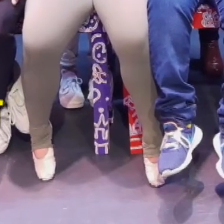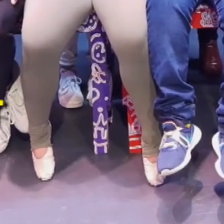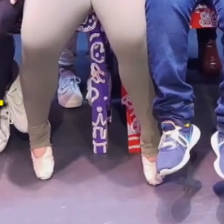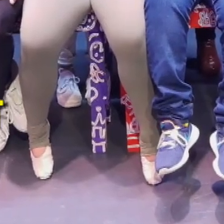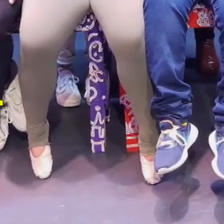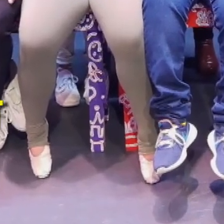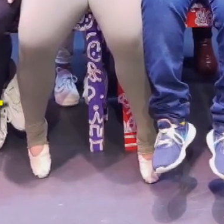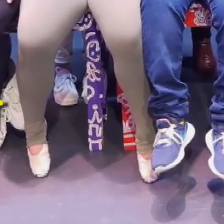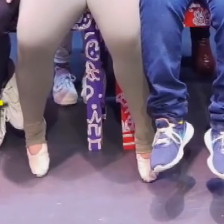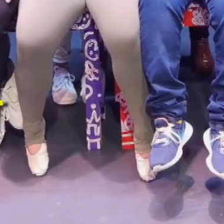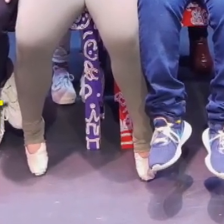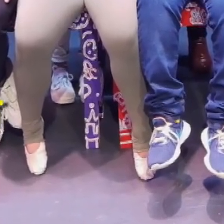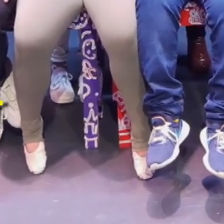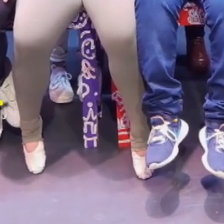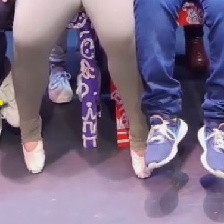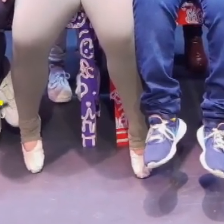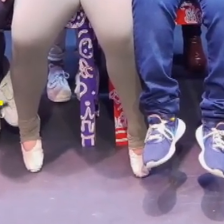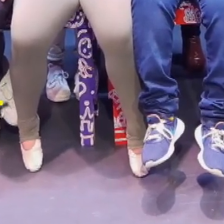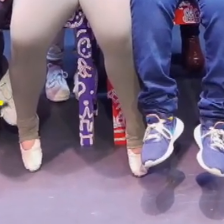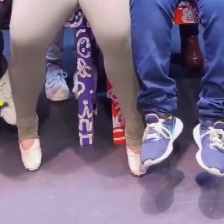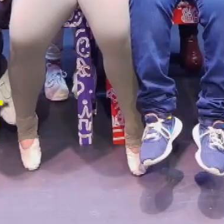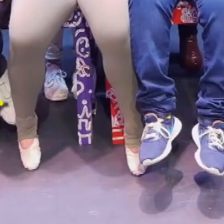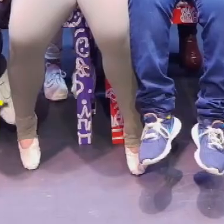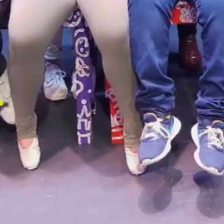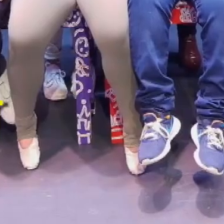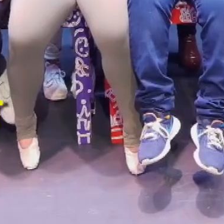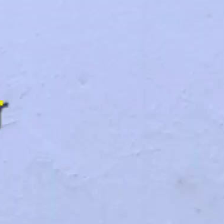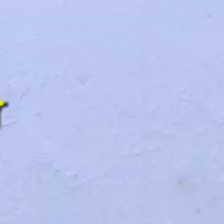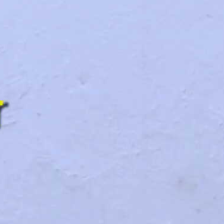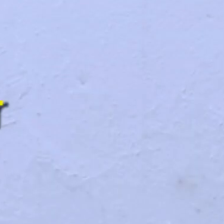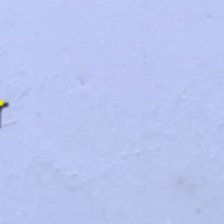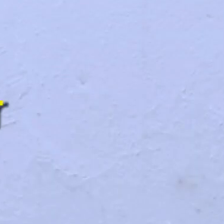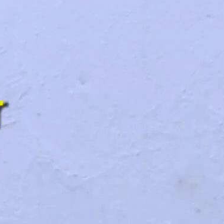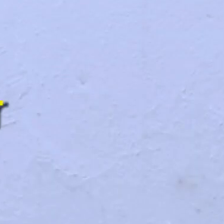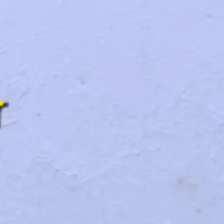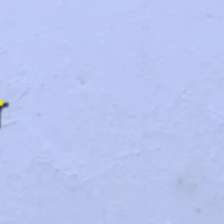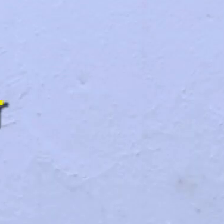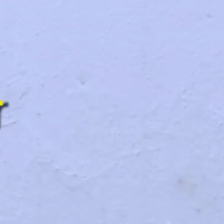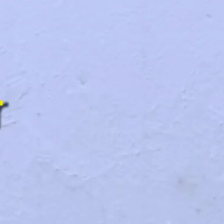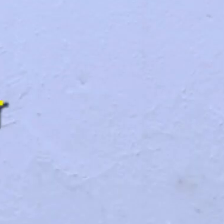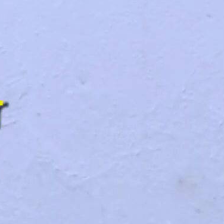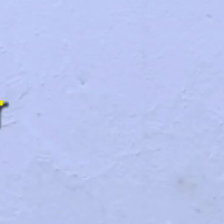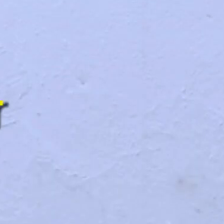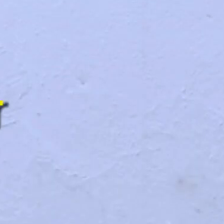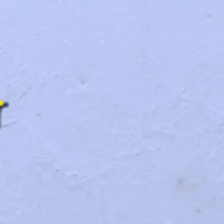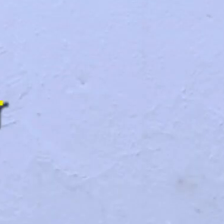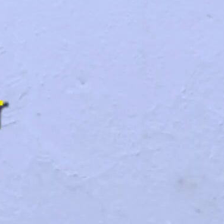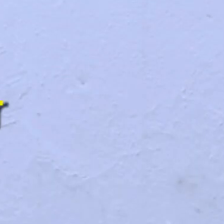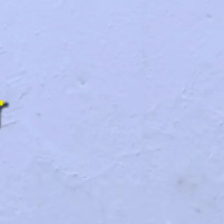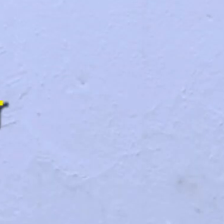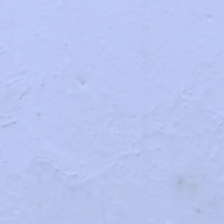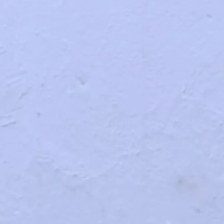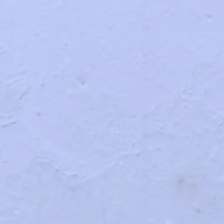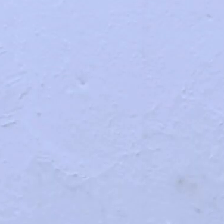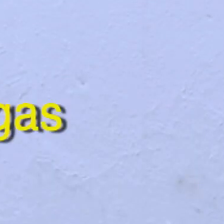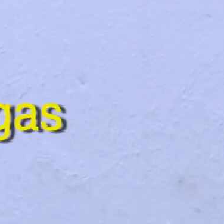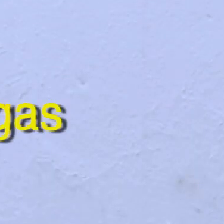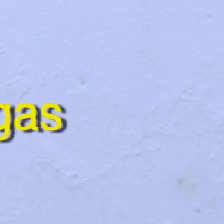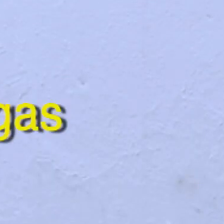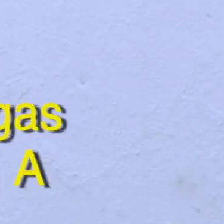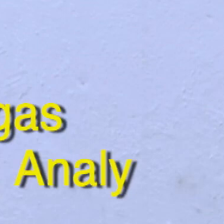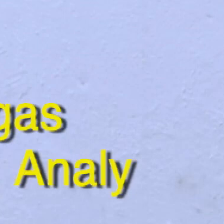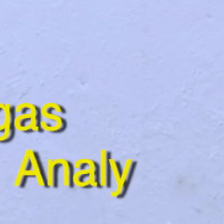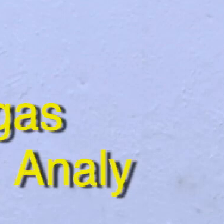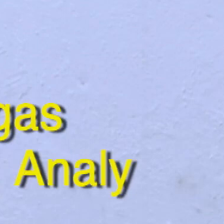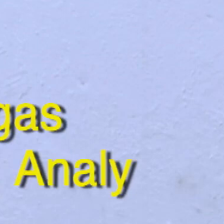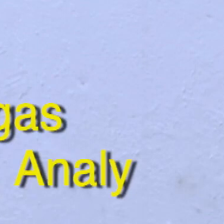teatro, todos. Salir es todo mío. Chicas es